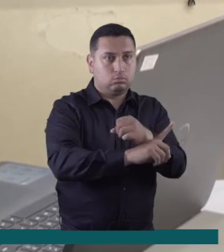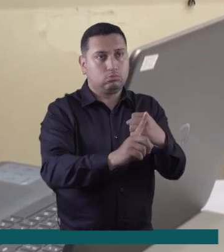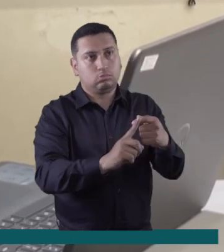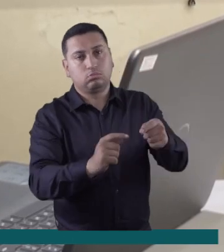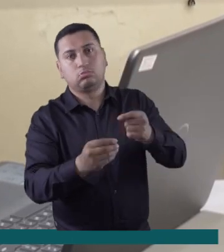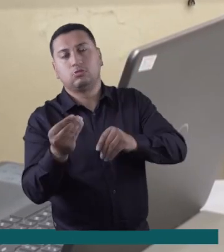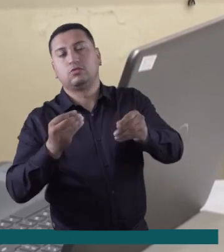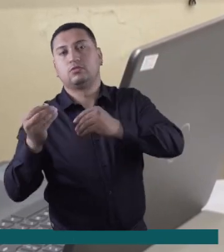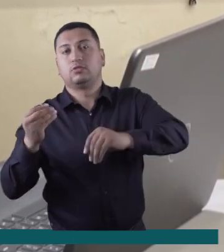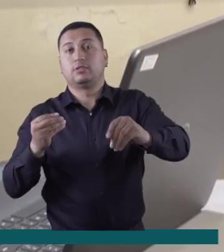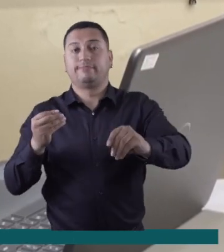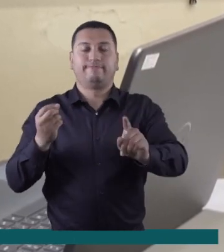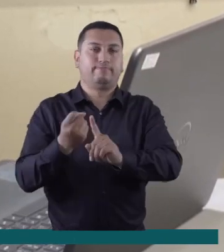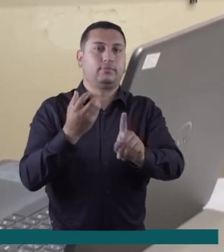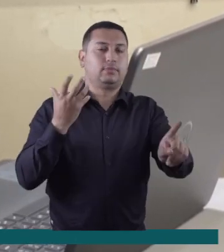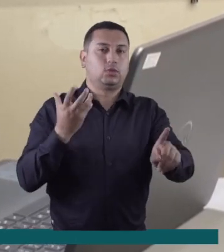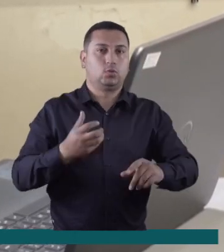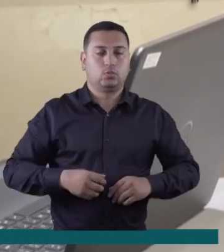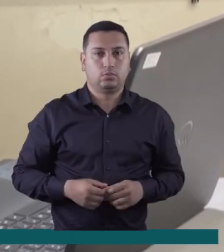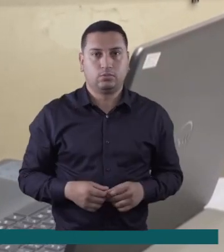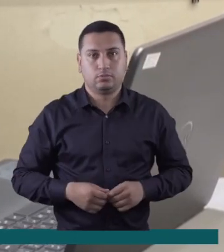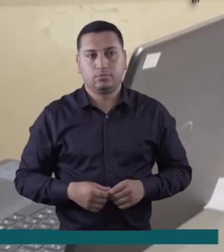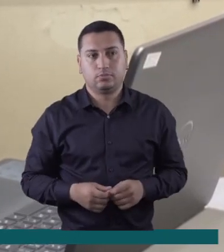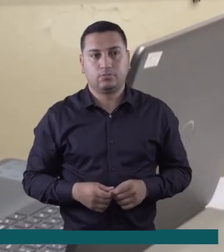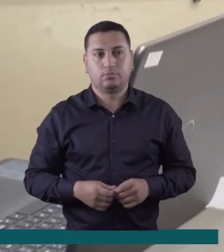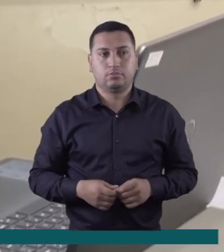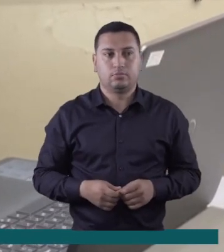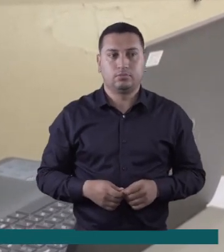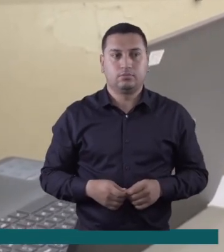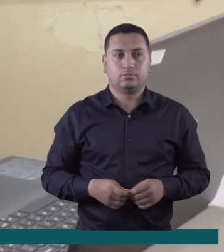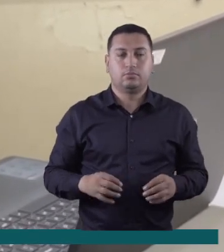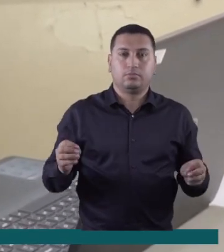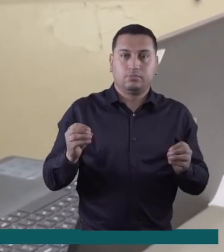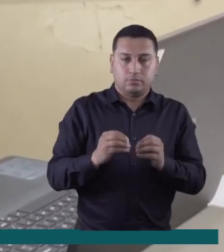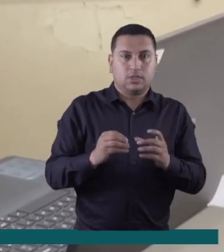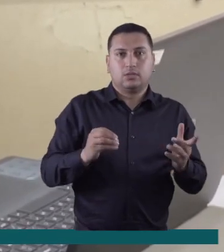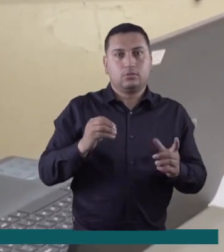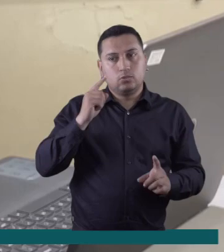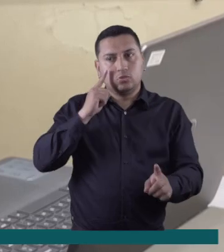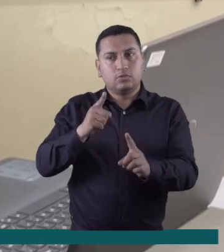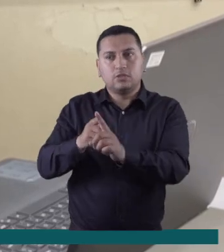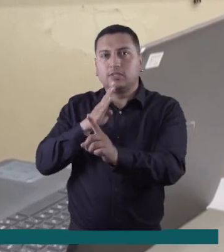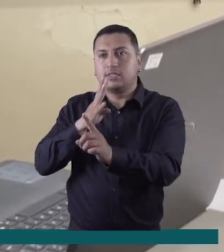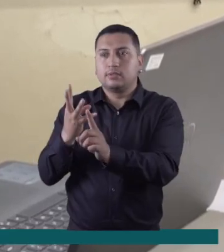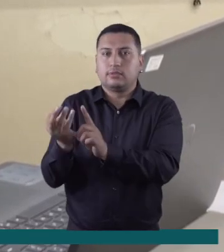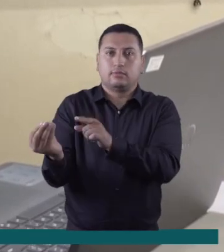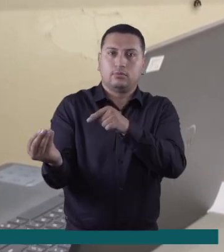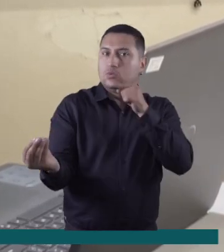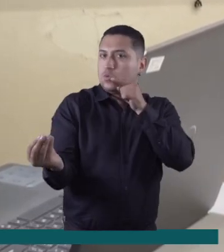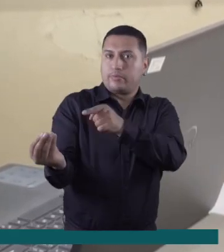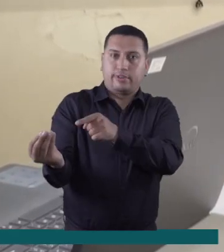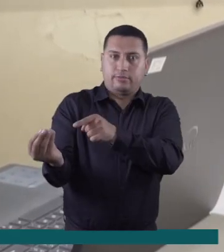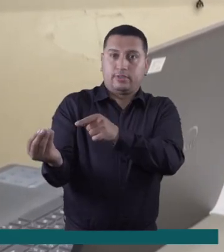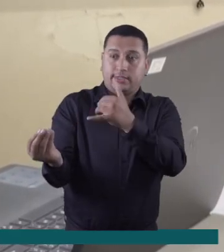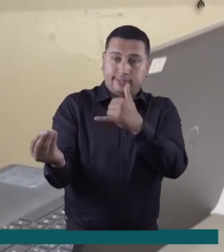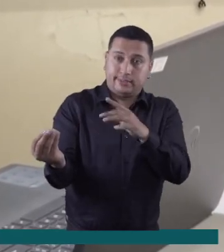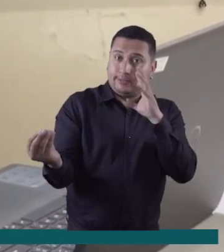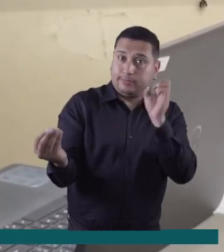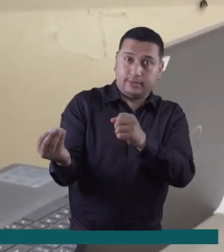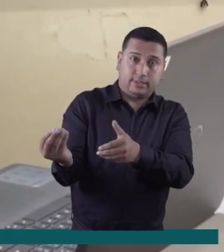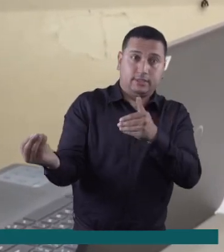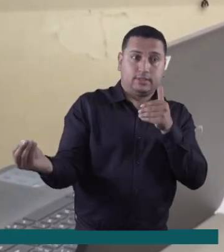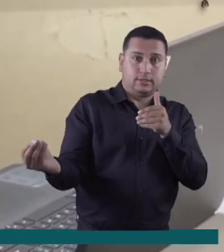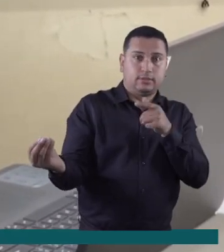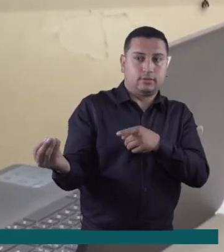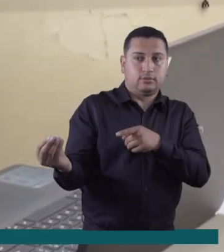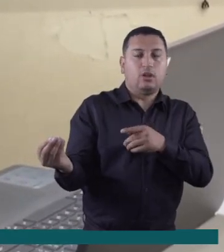a generar un impacto en ventas totalmente grandísimo. Segundo que todo, definir nuestro grupo objetivo. A través de definir ese mercado o ese nicho al